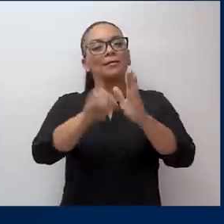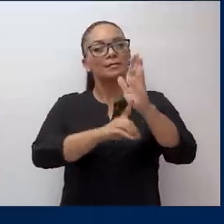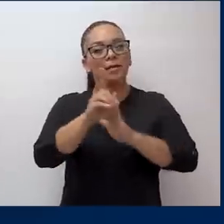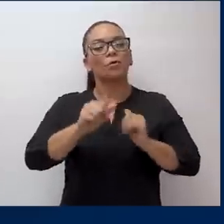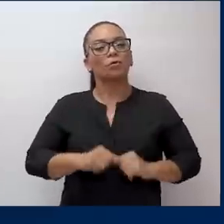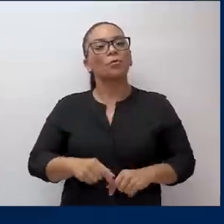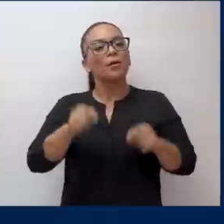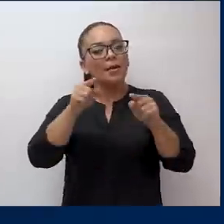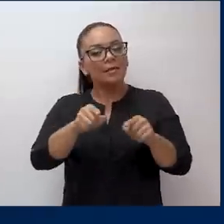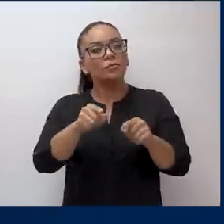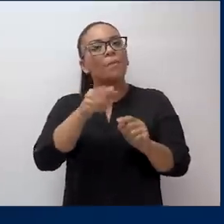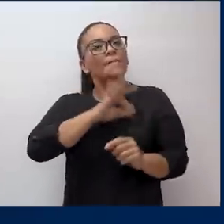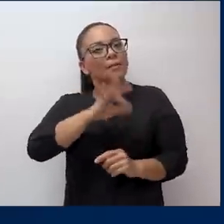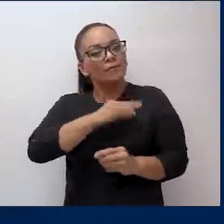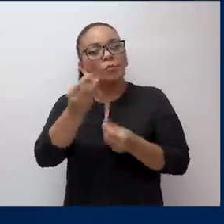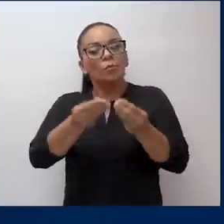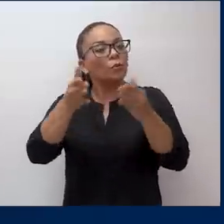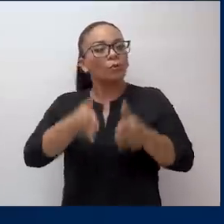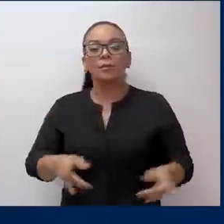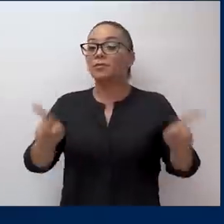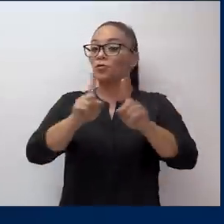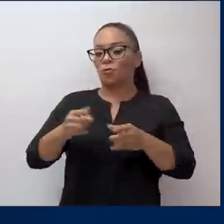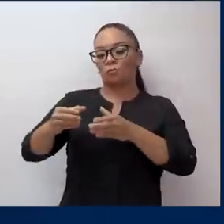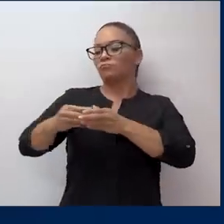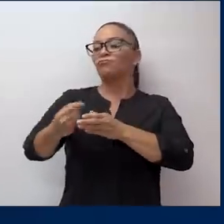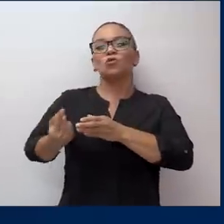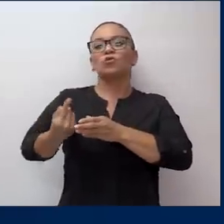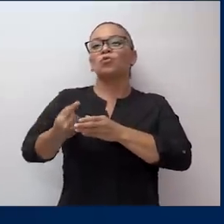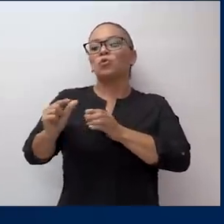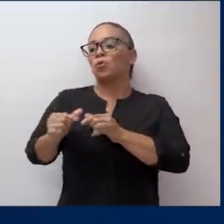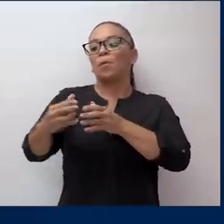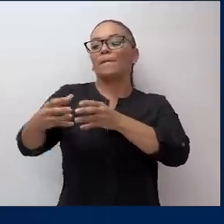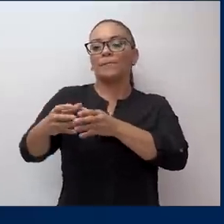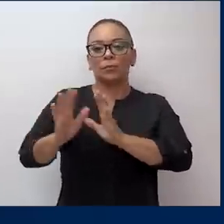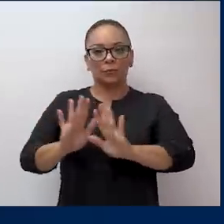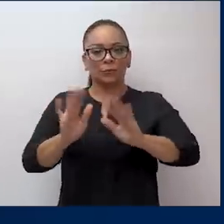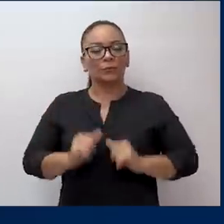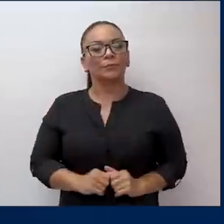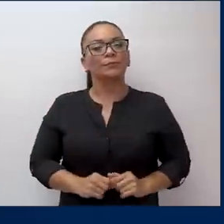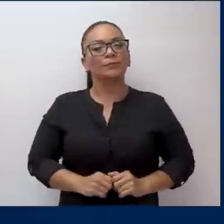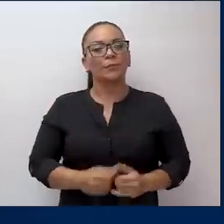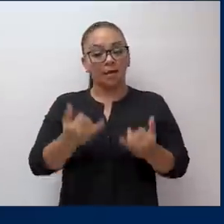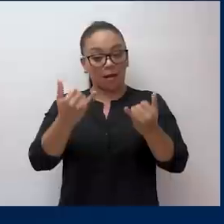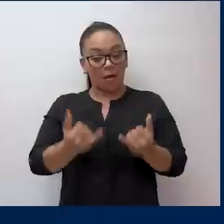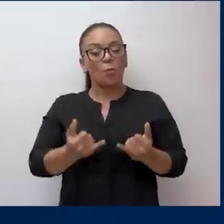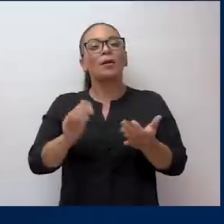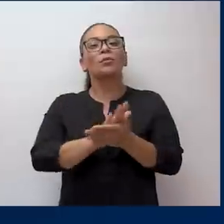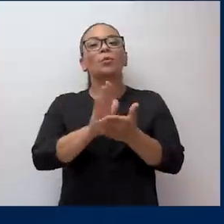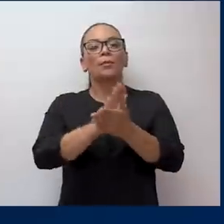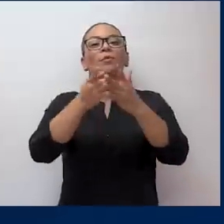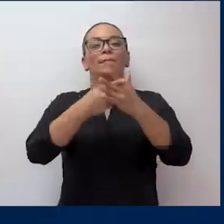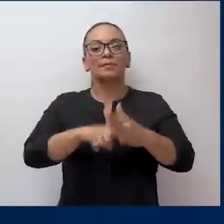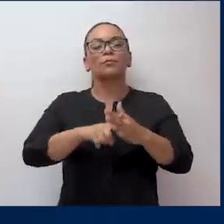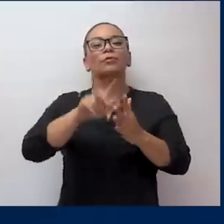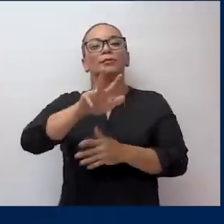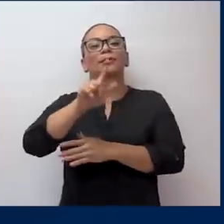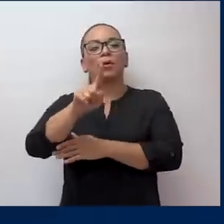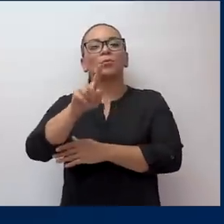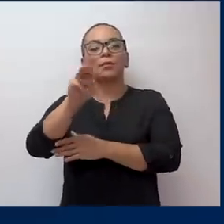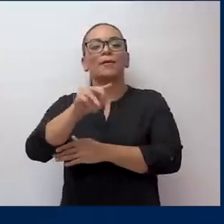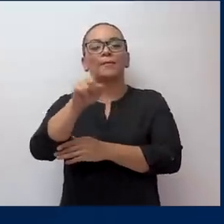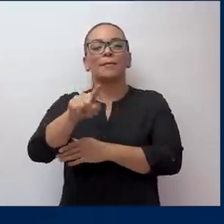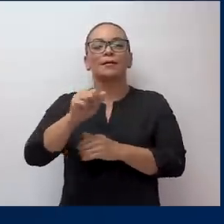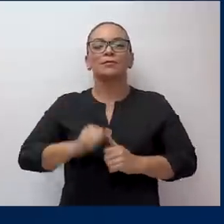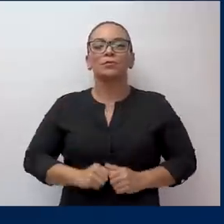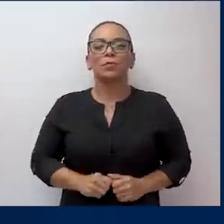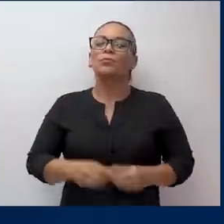Desarrollo es para los productores y no para los poderosos, a partir de este decreto que firmamos el